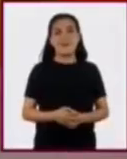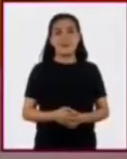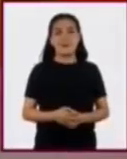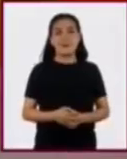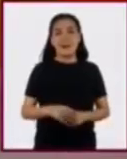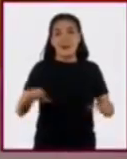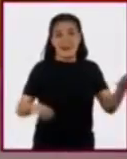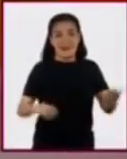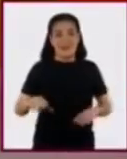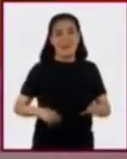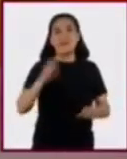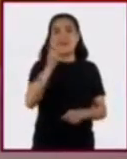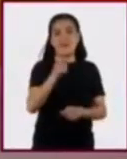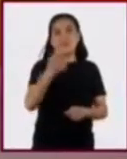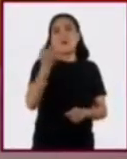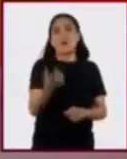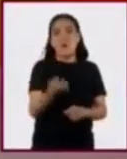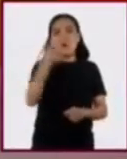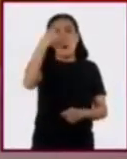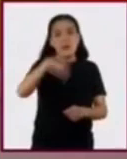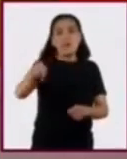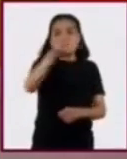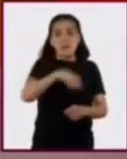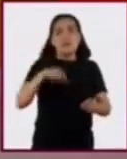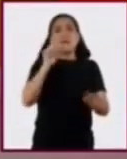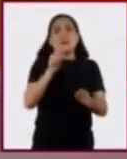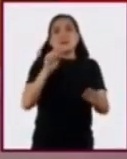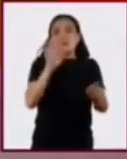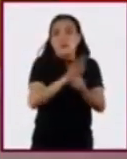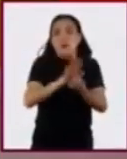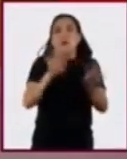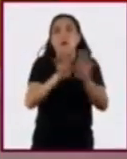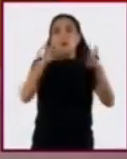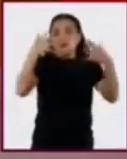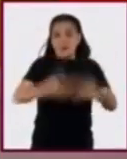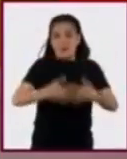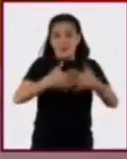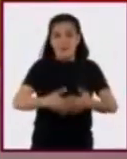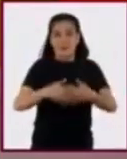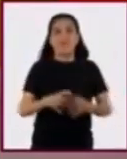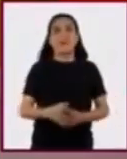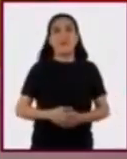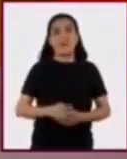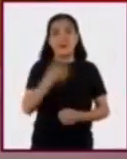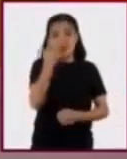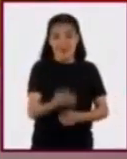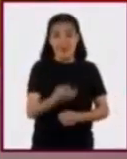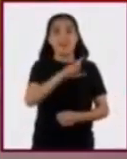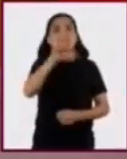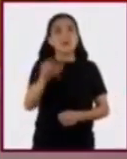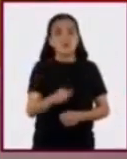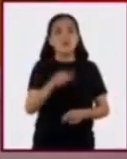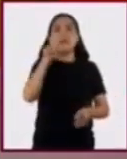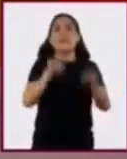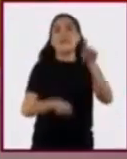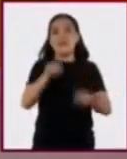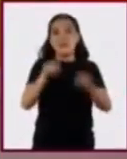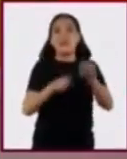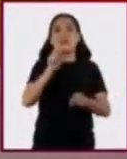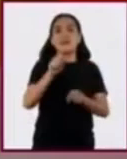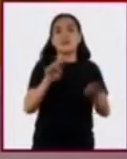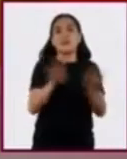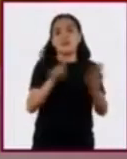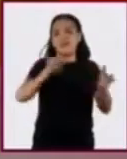La actividad económica ha influido en los procesos de producción ya que de estos dependen los